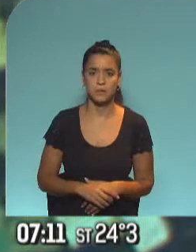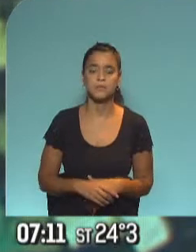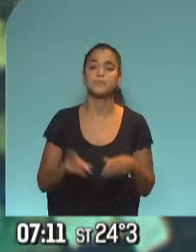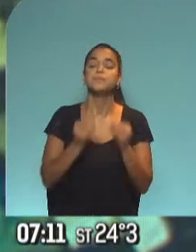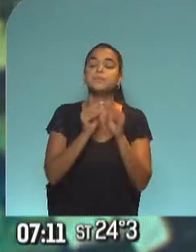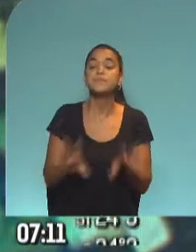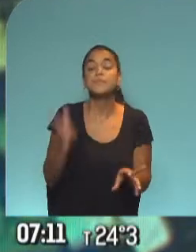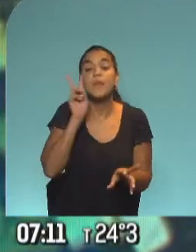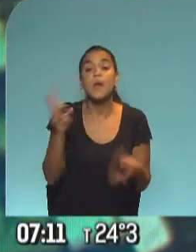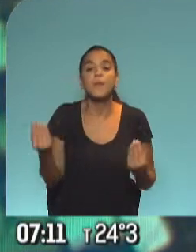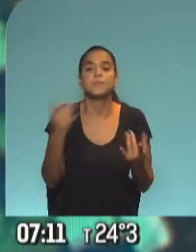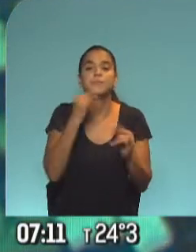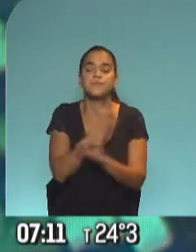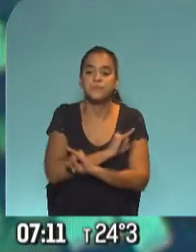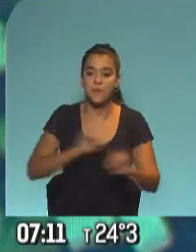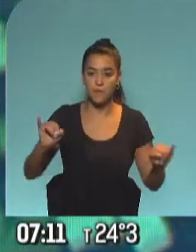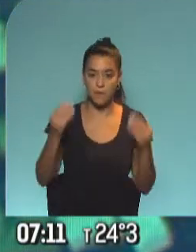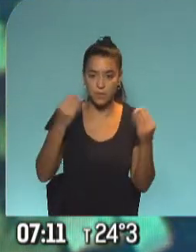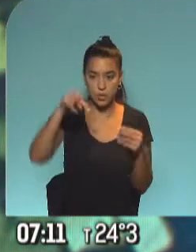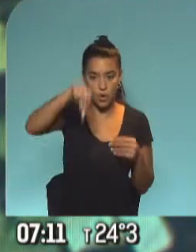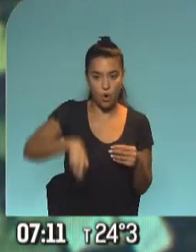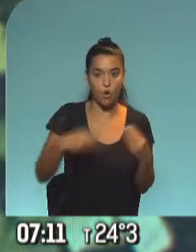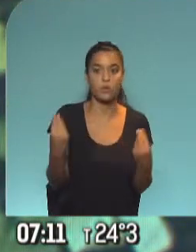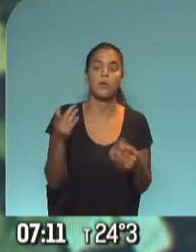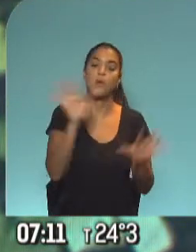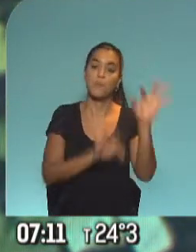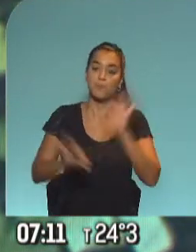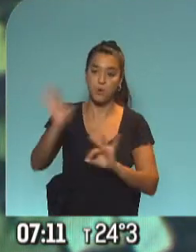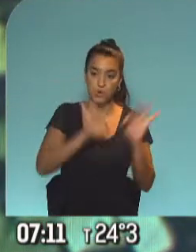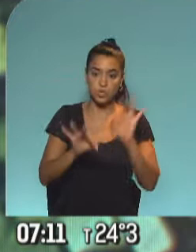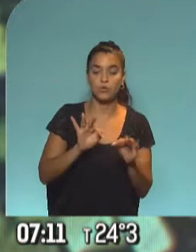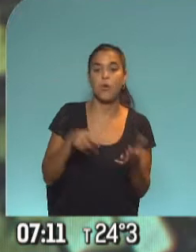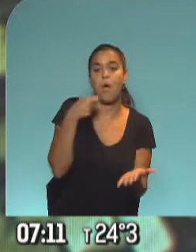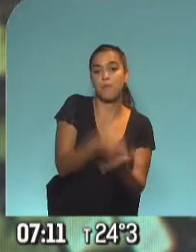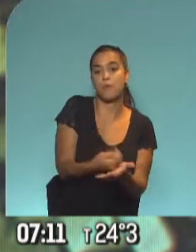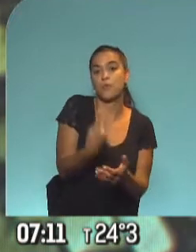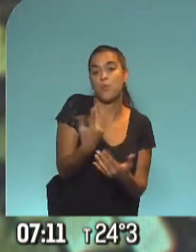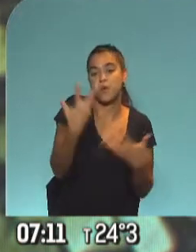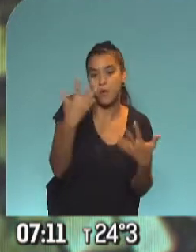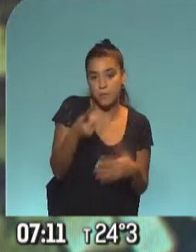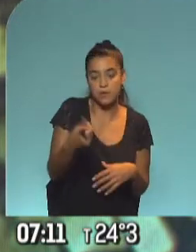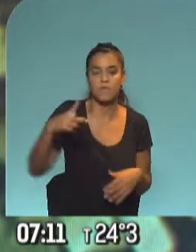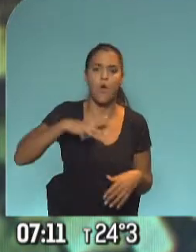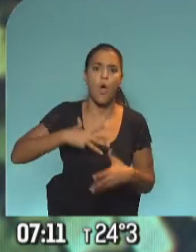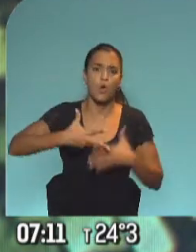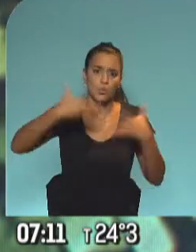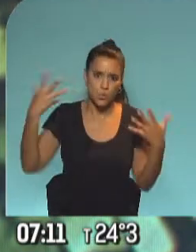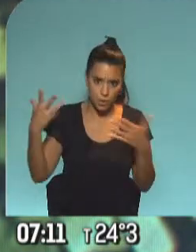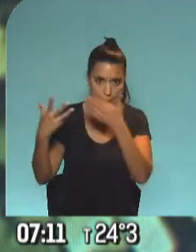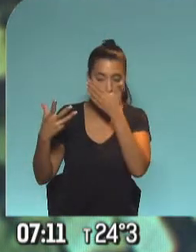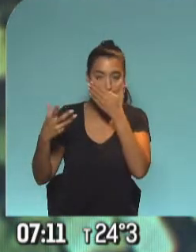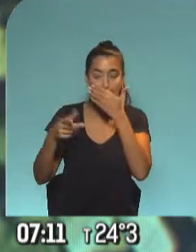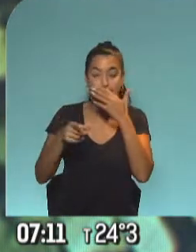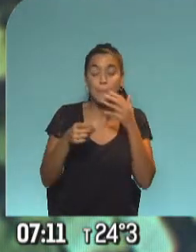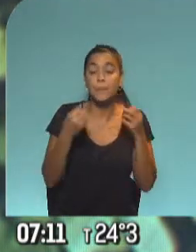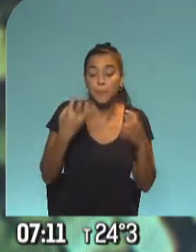Comenzamos a desarrollar toda la información destacada de este día y del proyecto del aporte solidario extraordinario, las grandes fortunas o de las grandes fortunas,